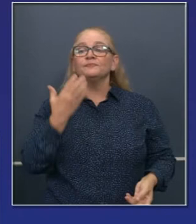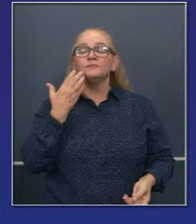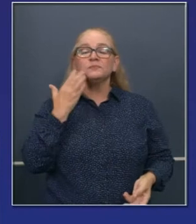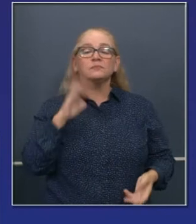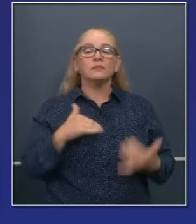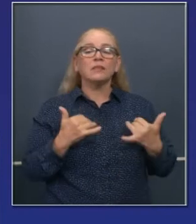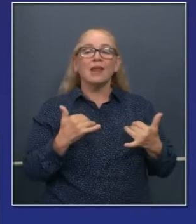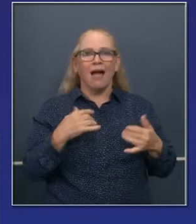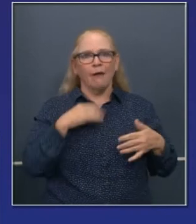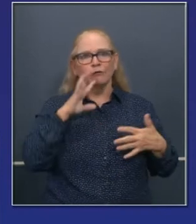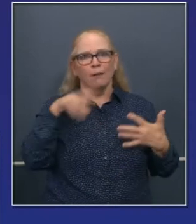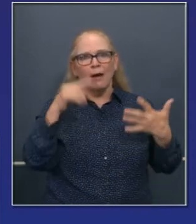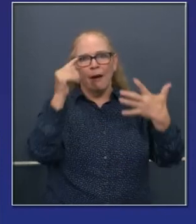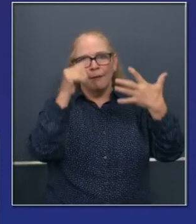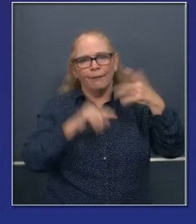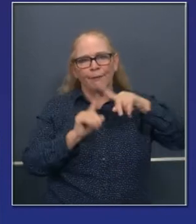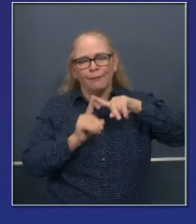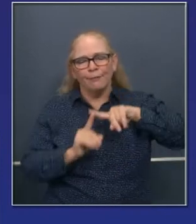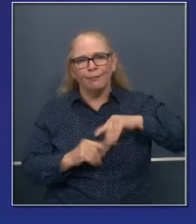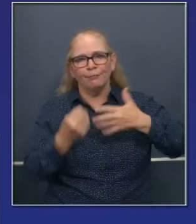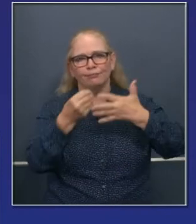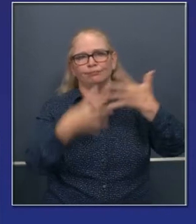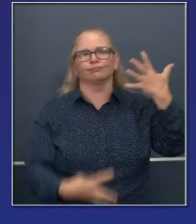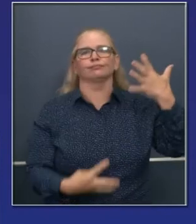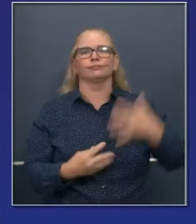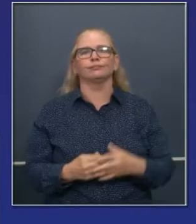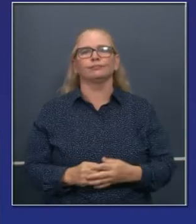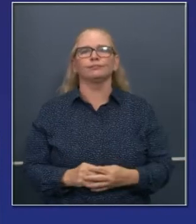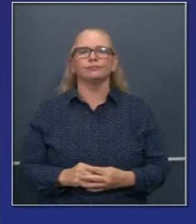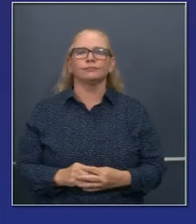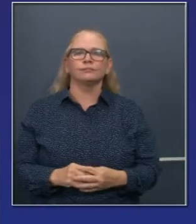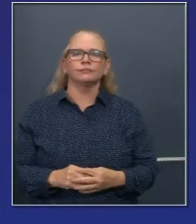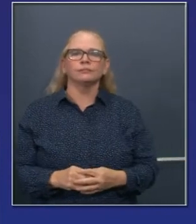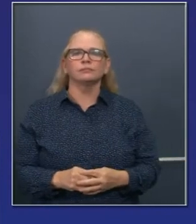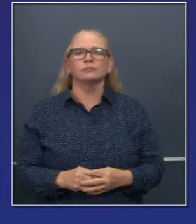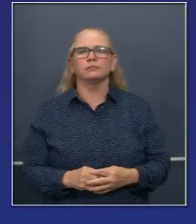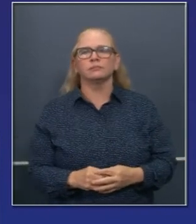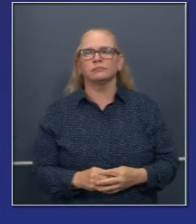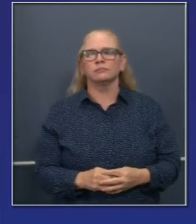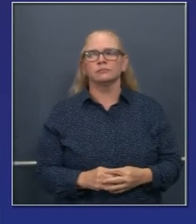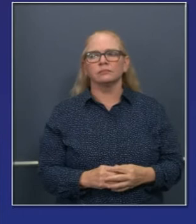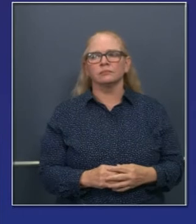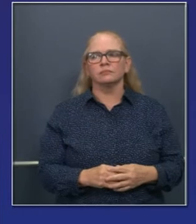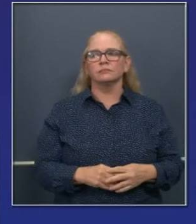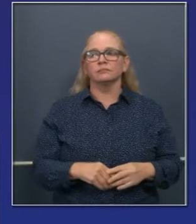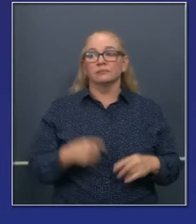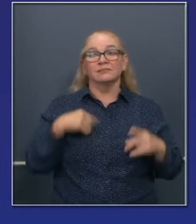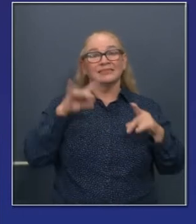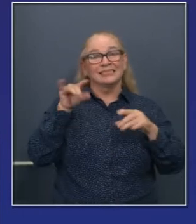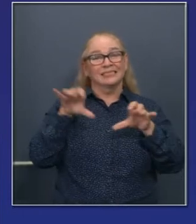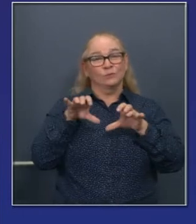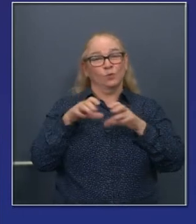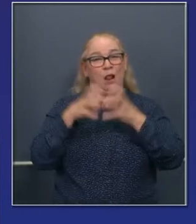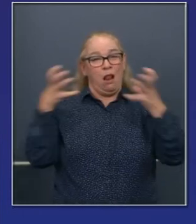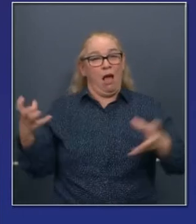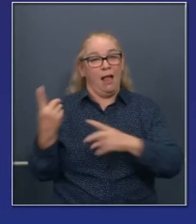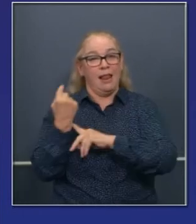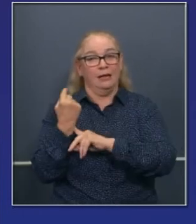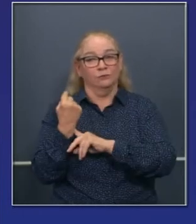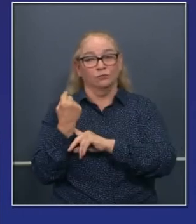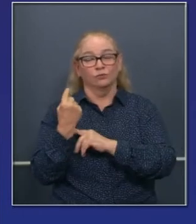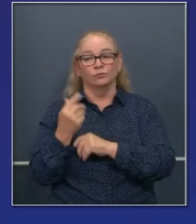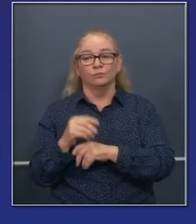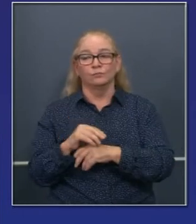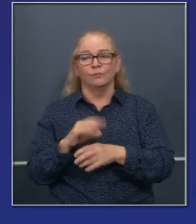económico, el círculo virtual de crecimiento y producción de viviendas. Hemos hecho muchas cosas el año pasado en la